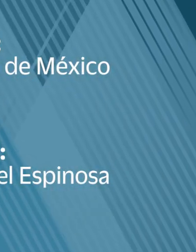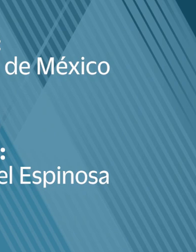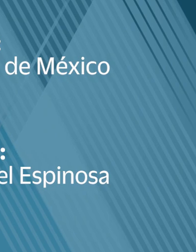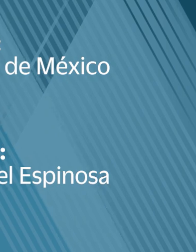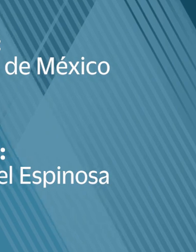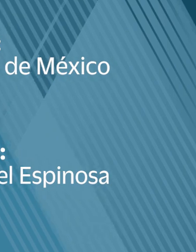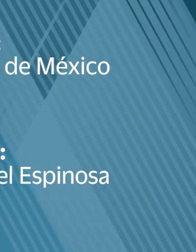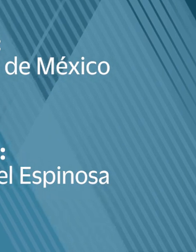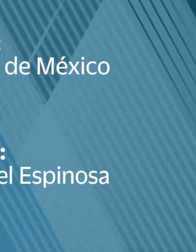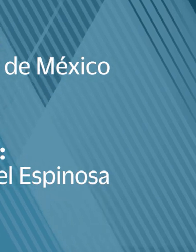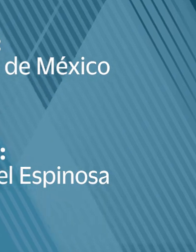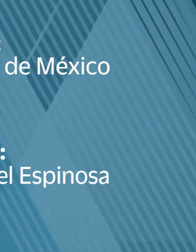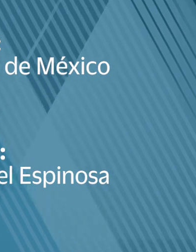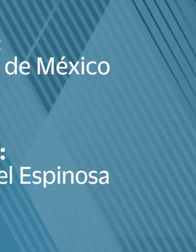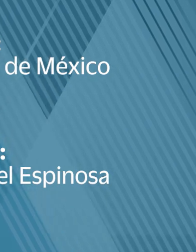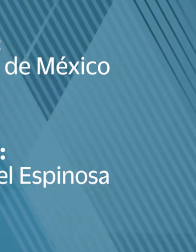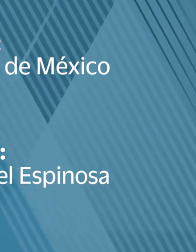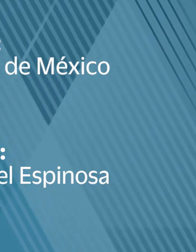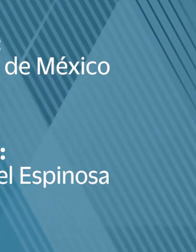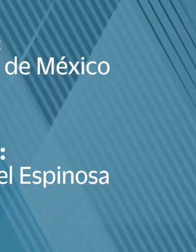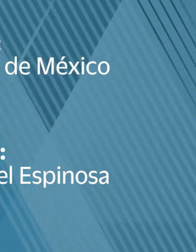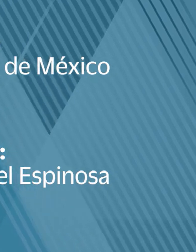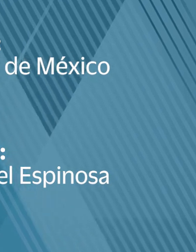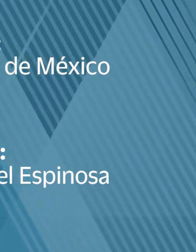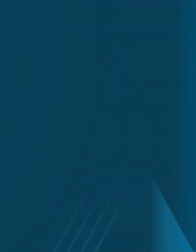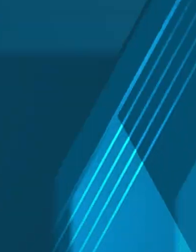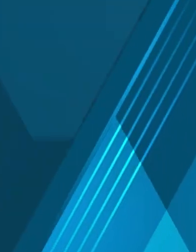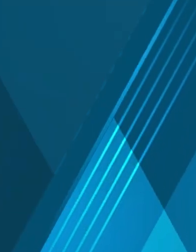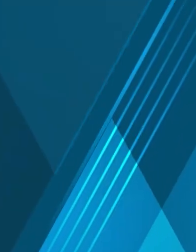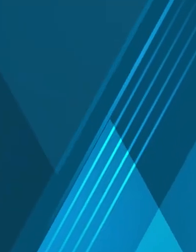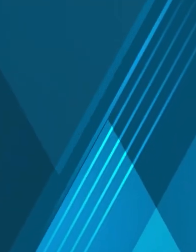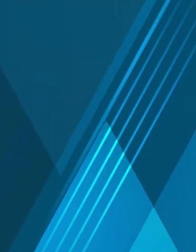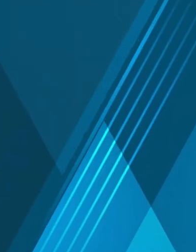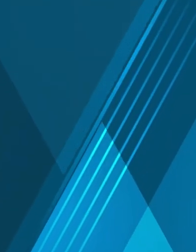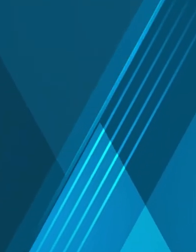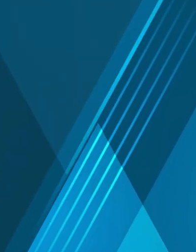con quienes están llevando del proceso.